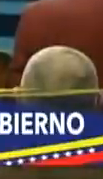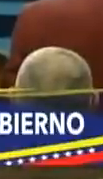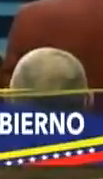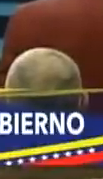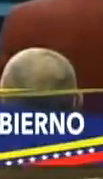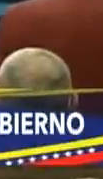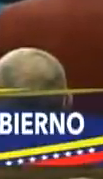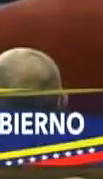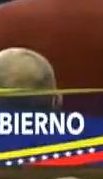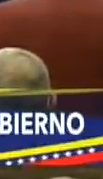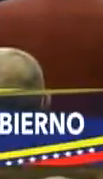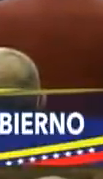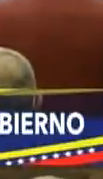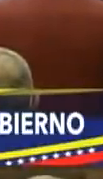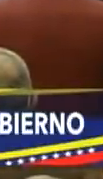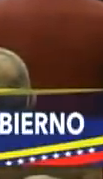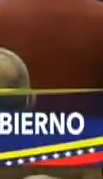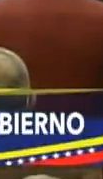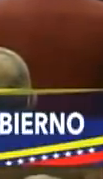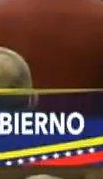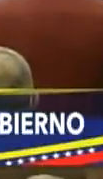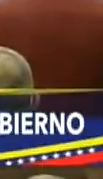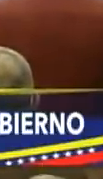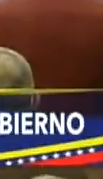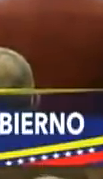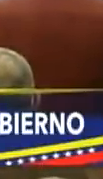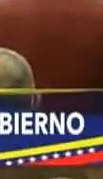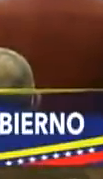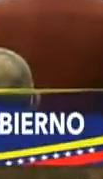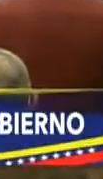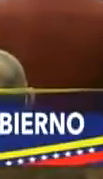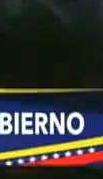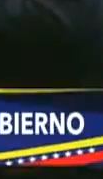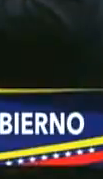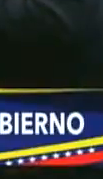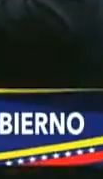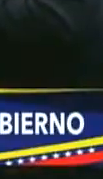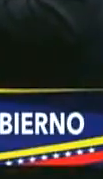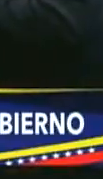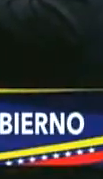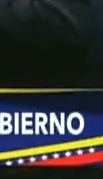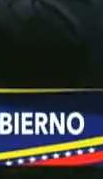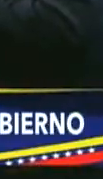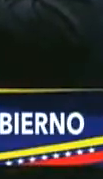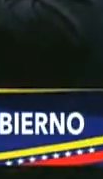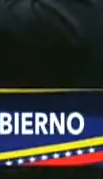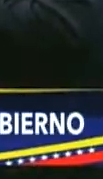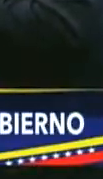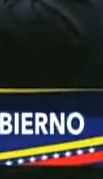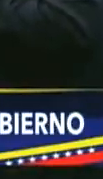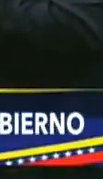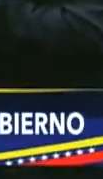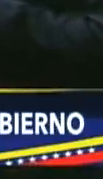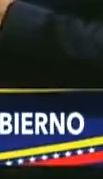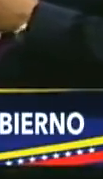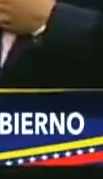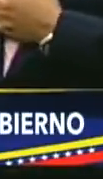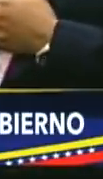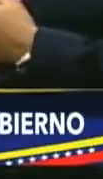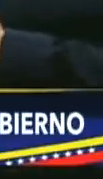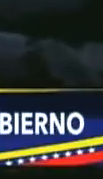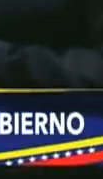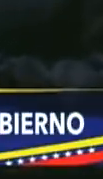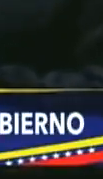diálogo constructivo, político, que desarrolla y que ha llamado al presidente de la República,